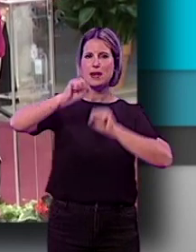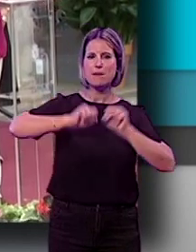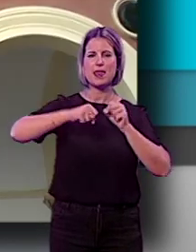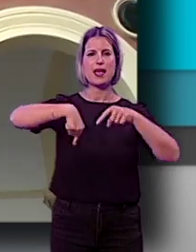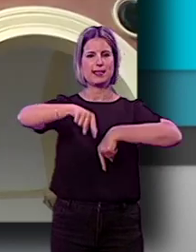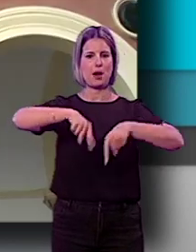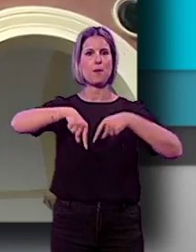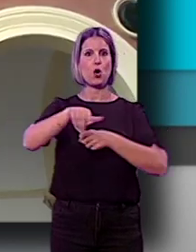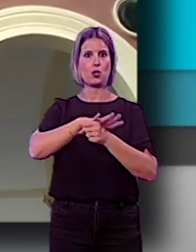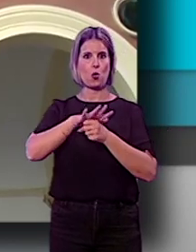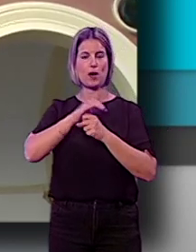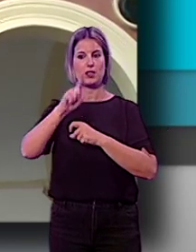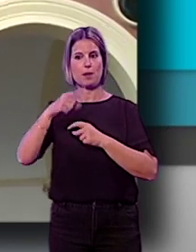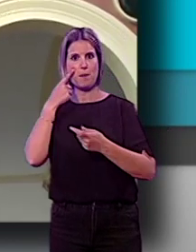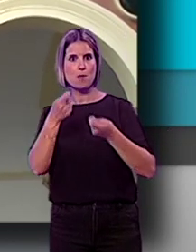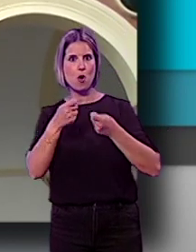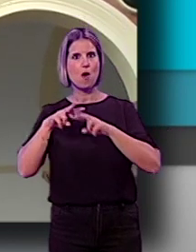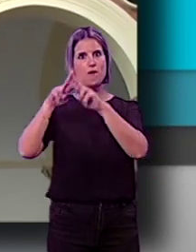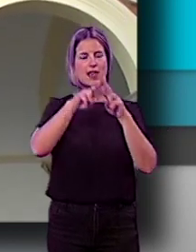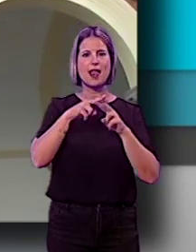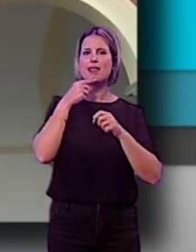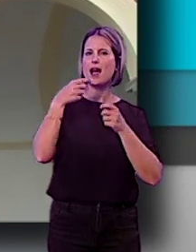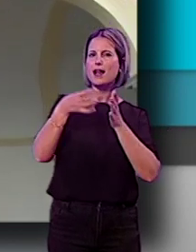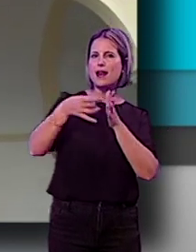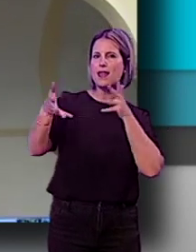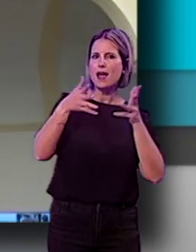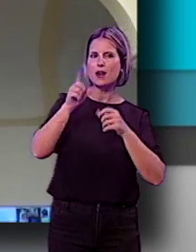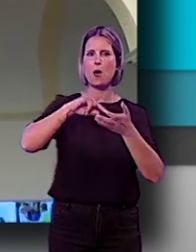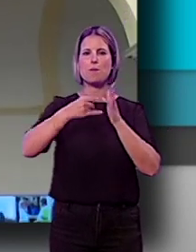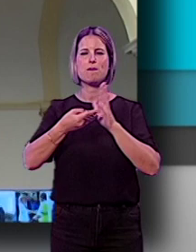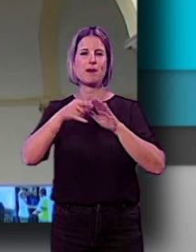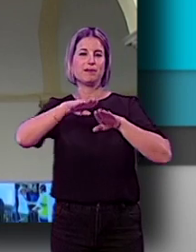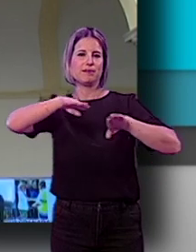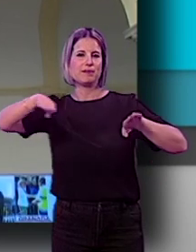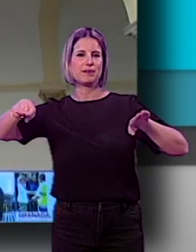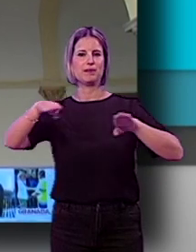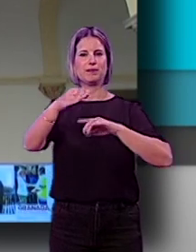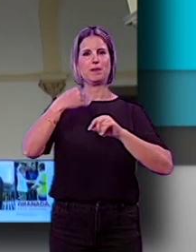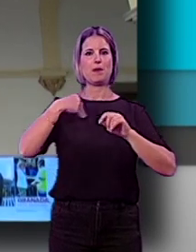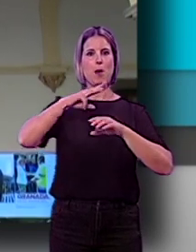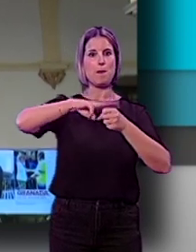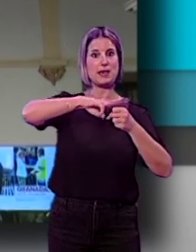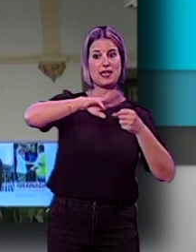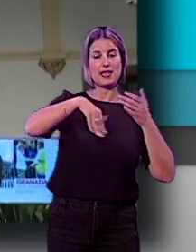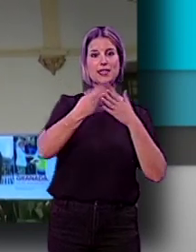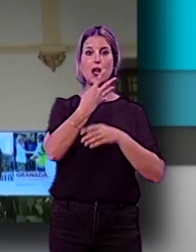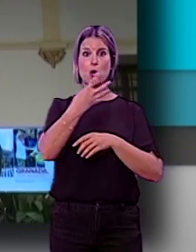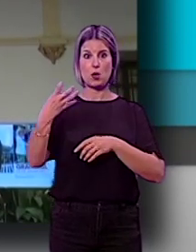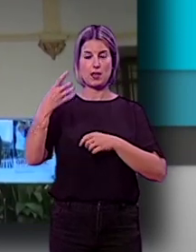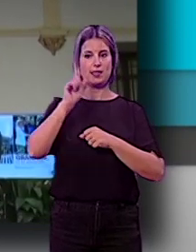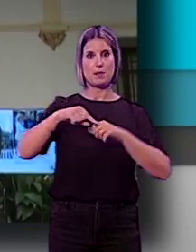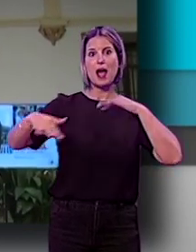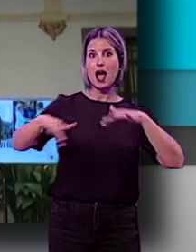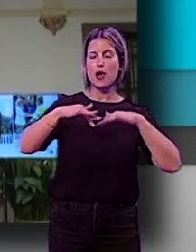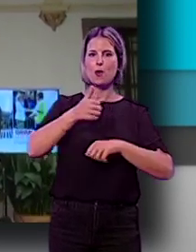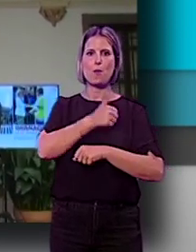el transporte urbano, además de la vigilancia de la calidad del aire o la planificación de plazas de aparcamientos en la zona del PTS hasta 400. La acción de la